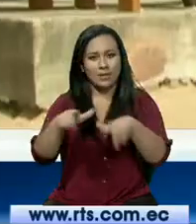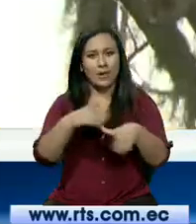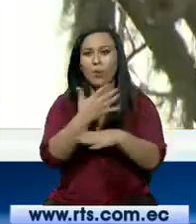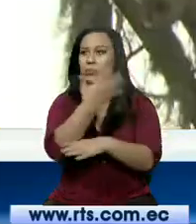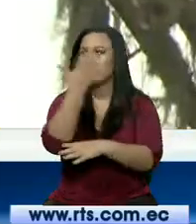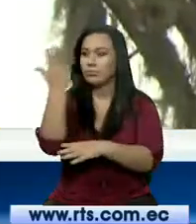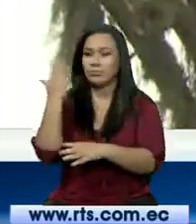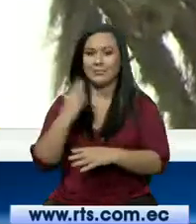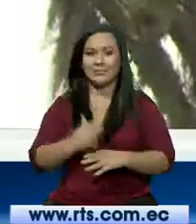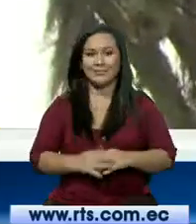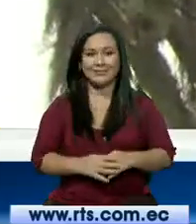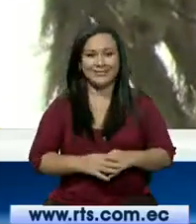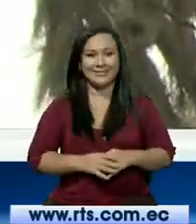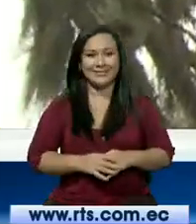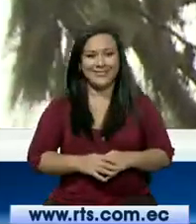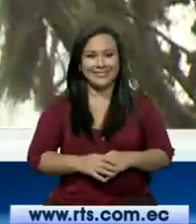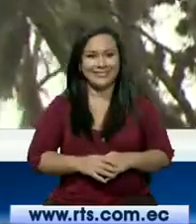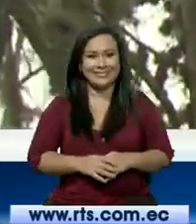andino.